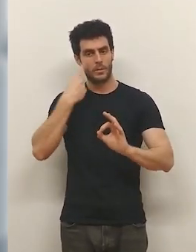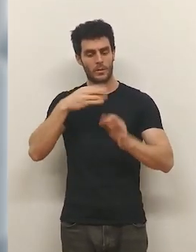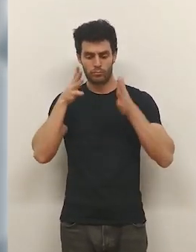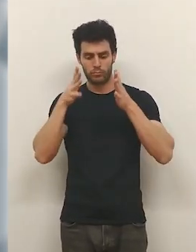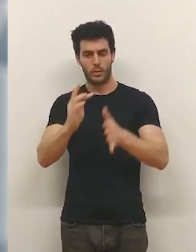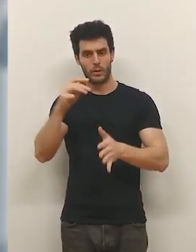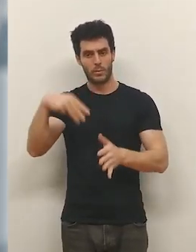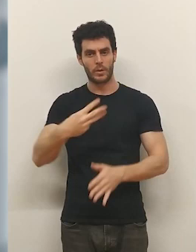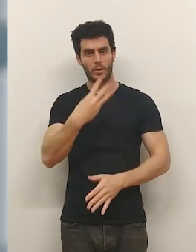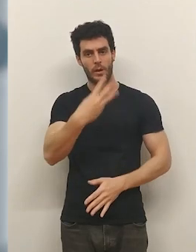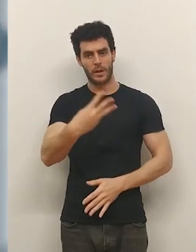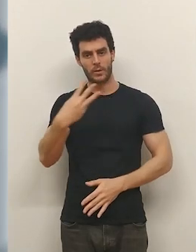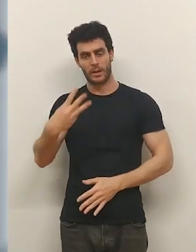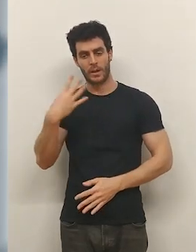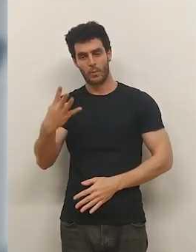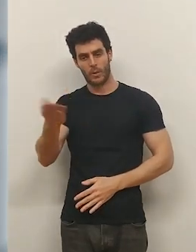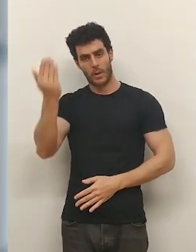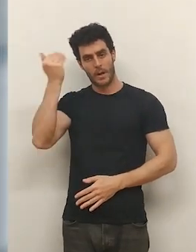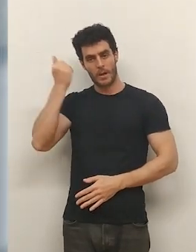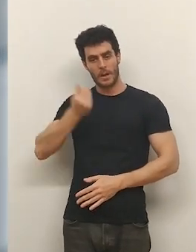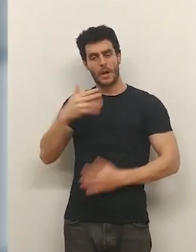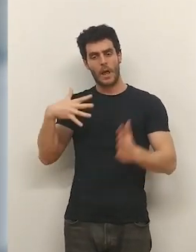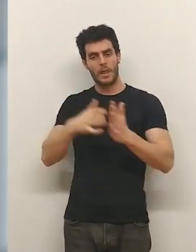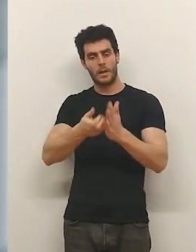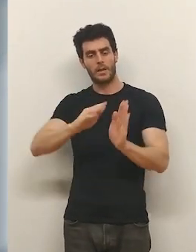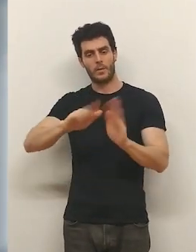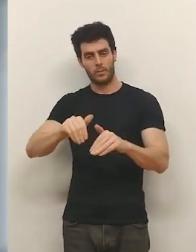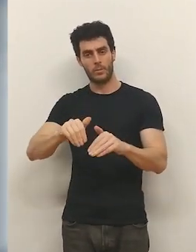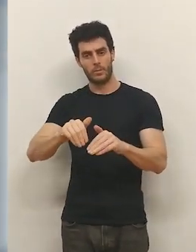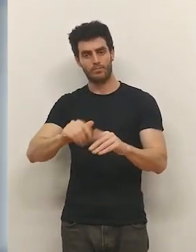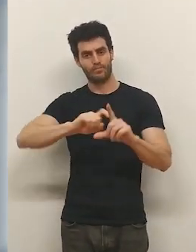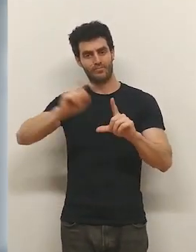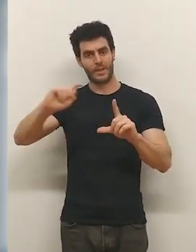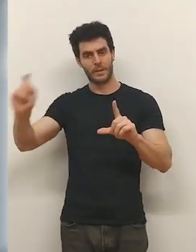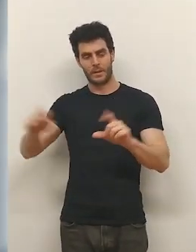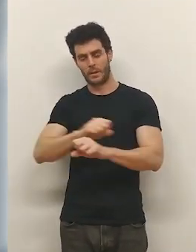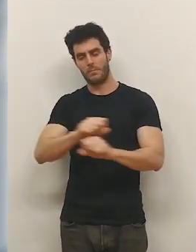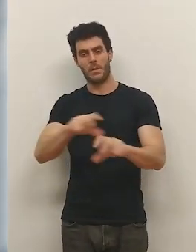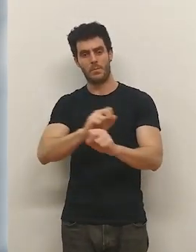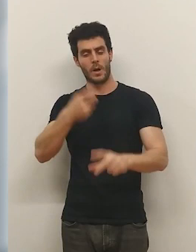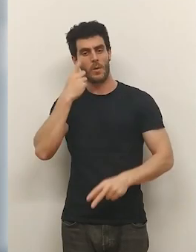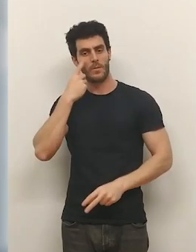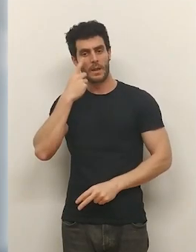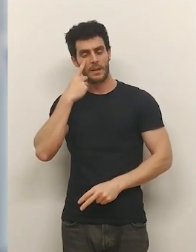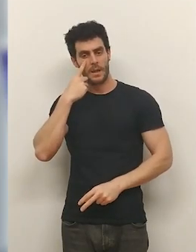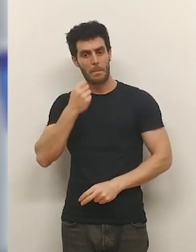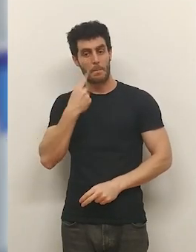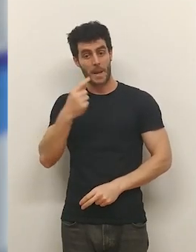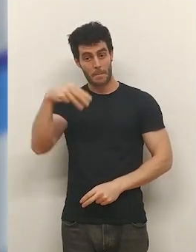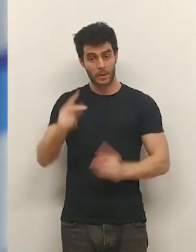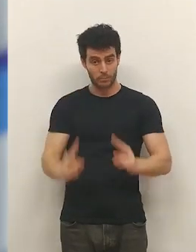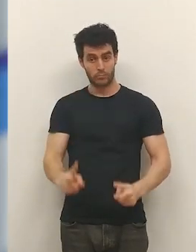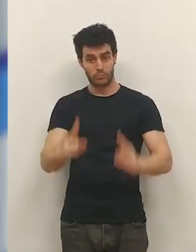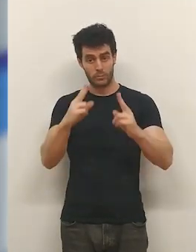centramos en el punto kilométrico 334... ...en el que ayer se registró el último accidente... ...la estadística es estremecedora... ...fíjense, en apenas mil